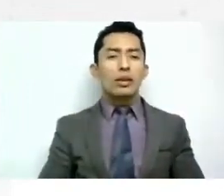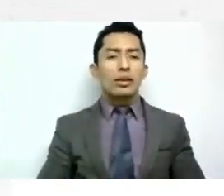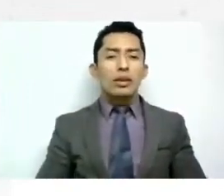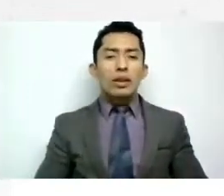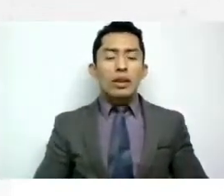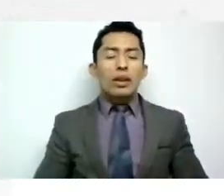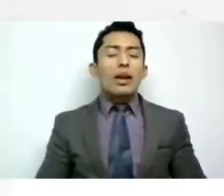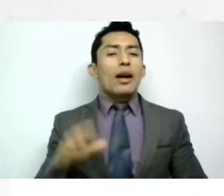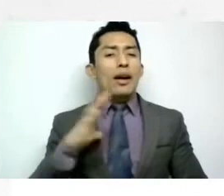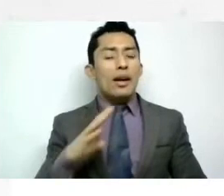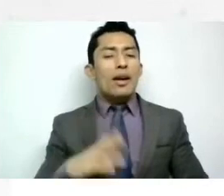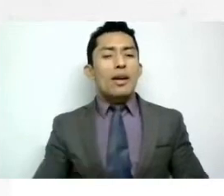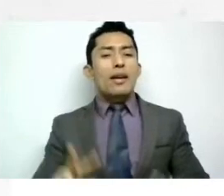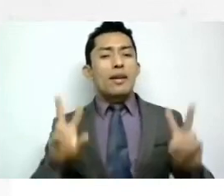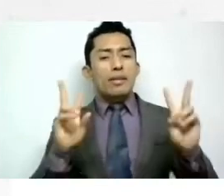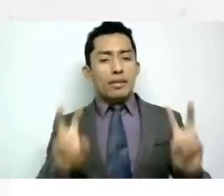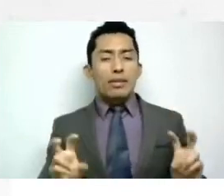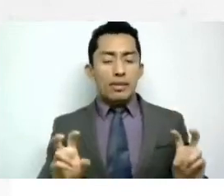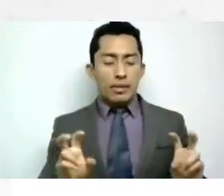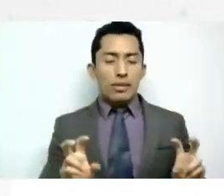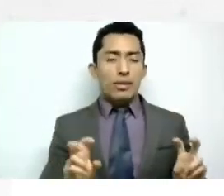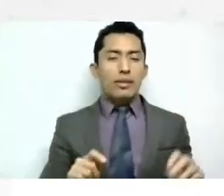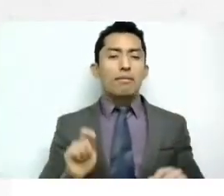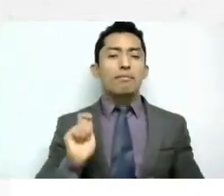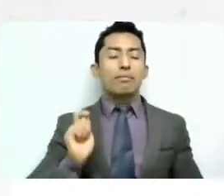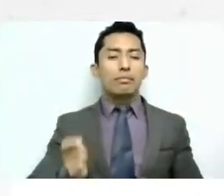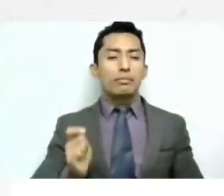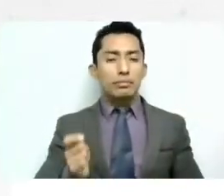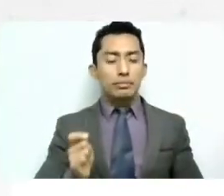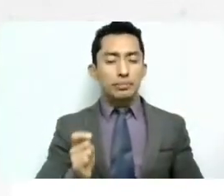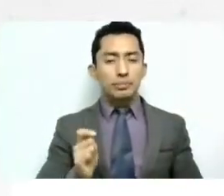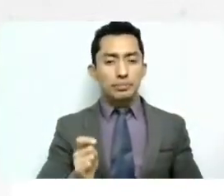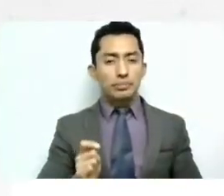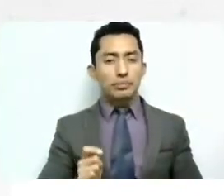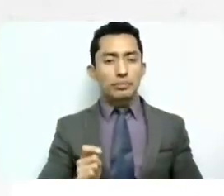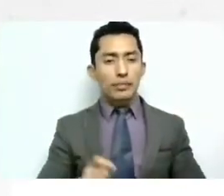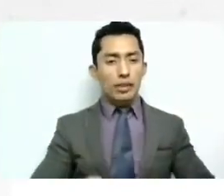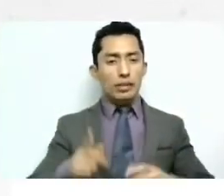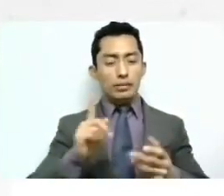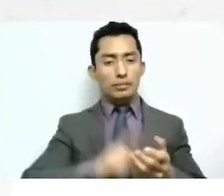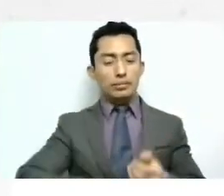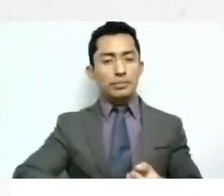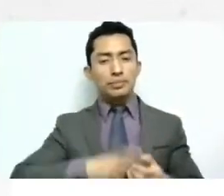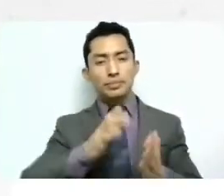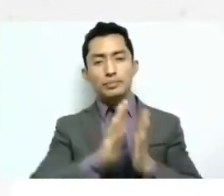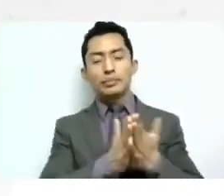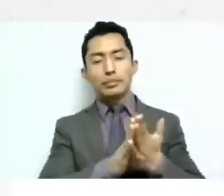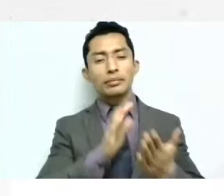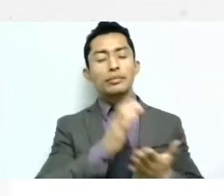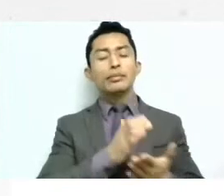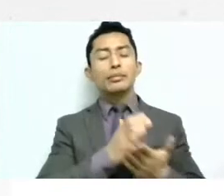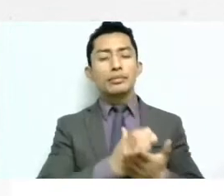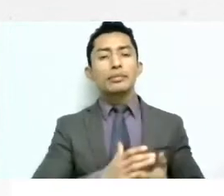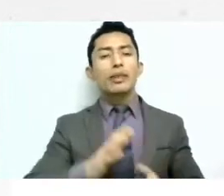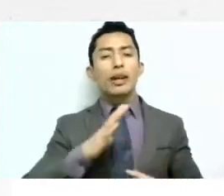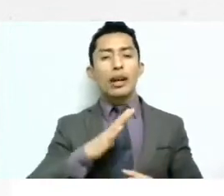temáticas que que se ven aquí está la de